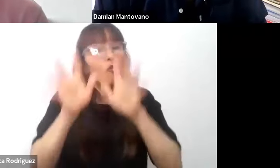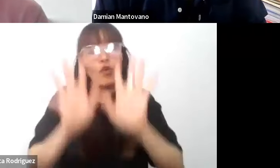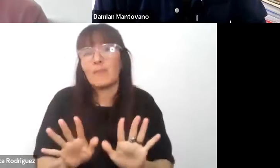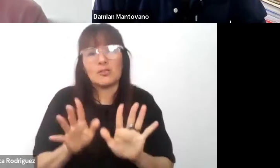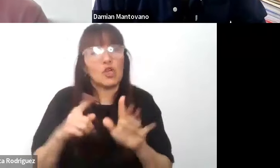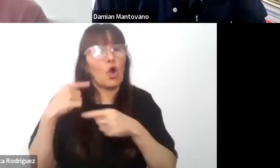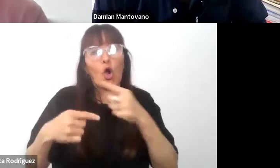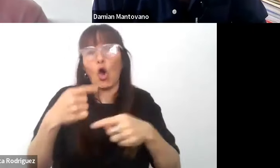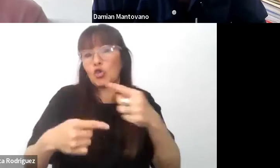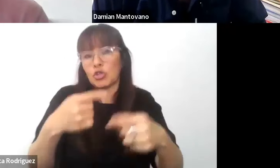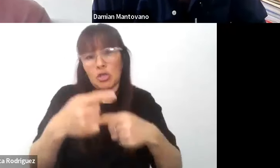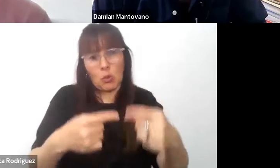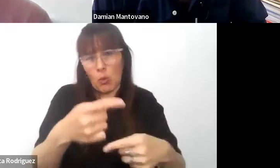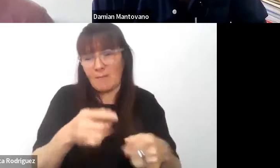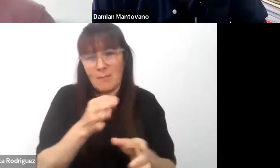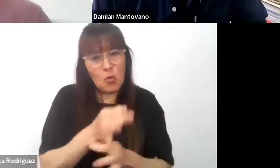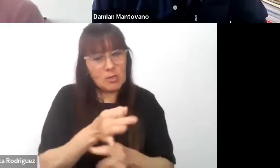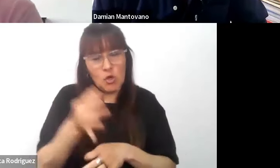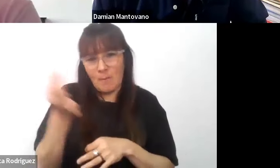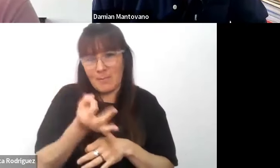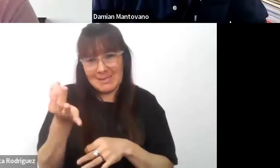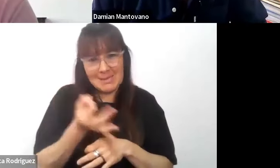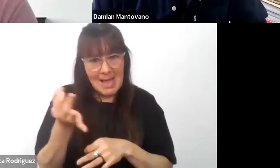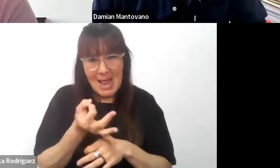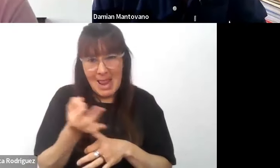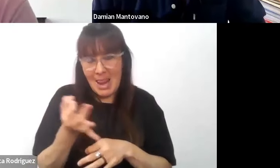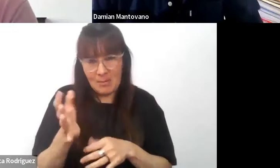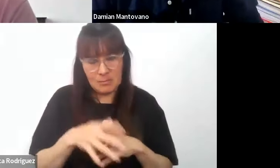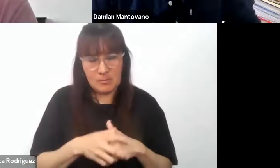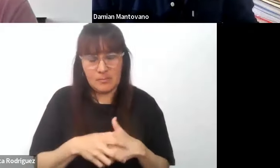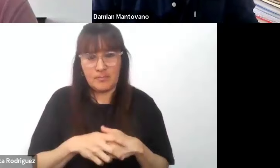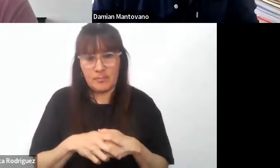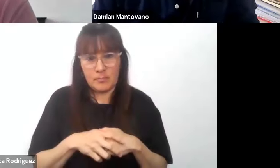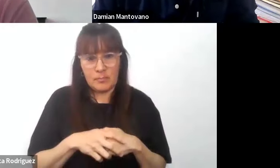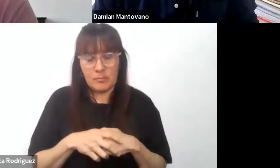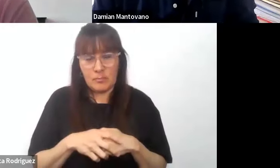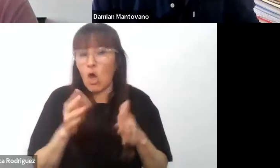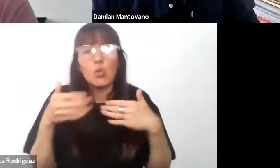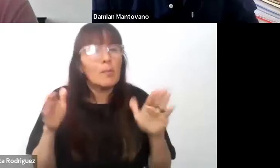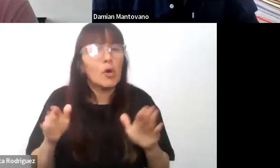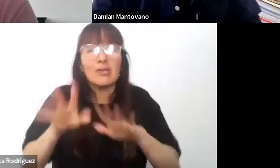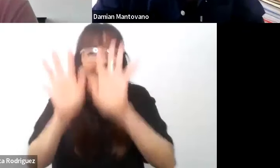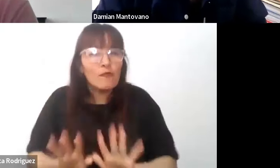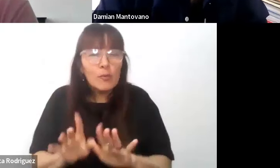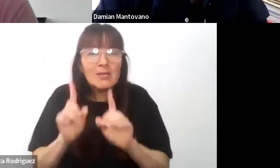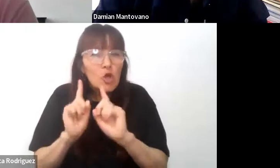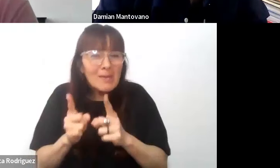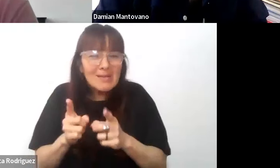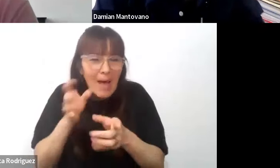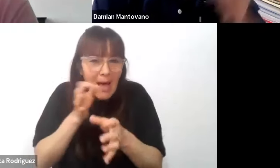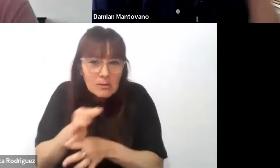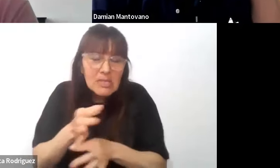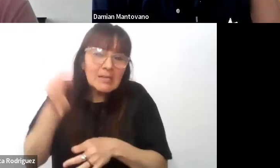en el campo de la educación especial más allá de que la especificidad esté en la formación inicial desde ahí